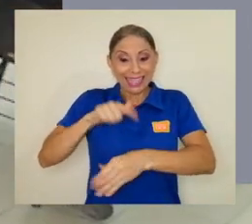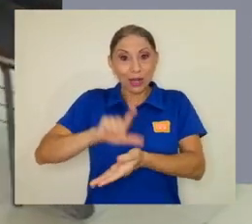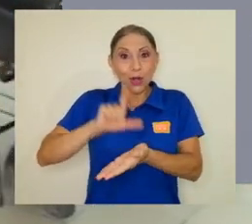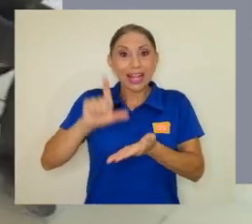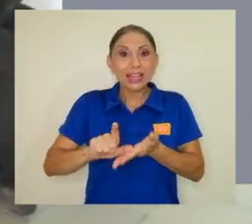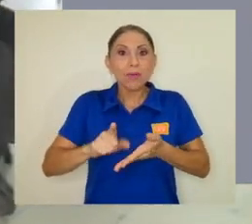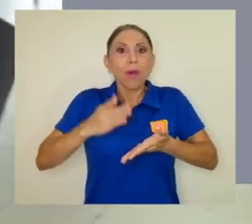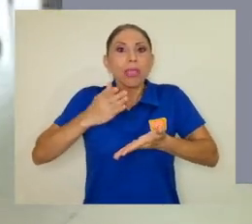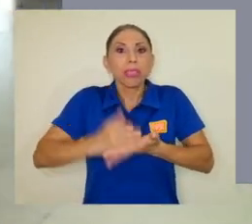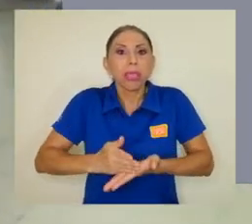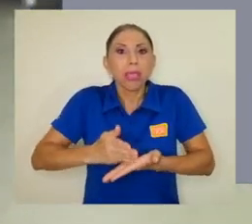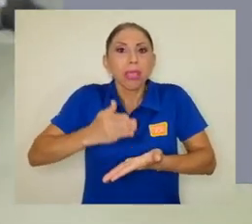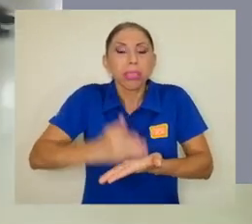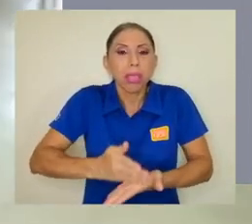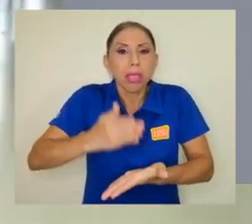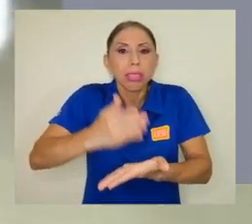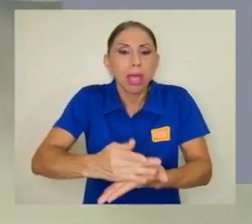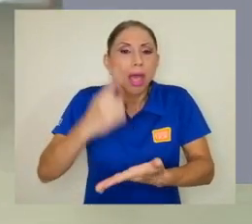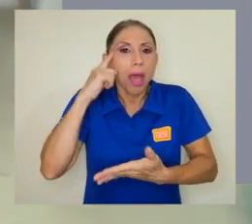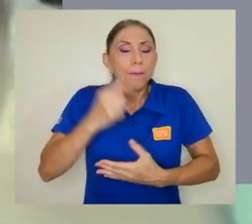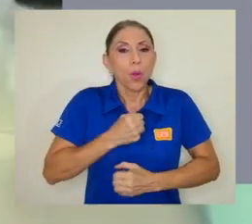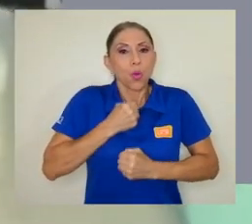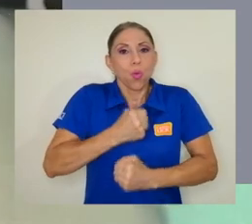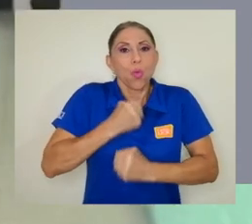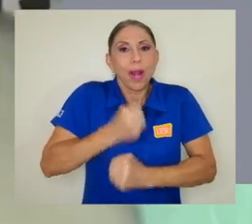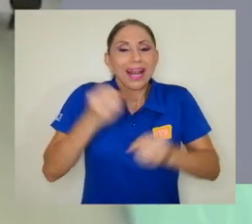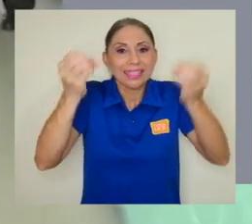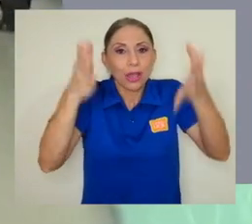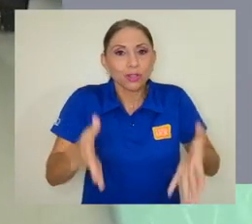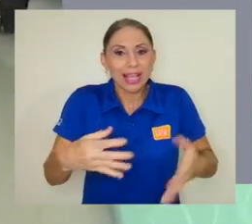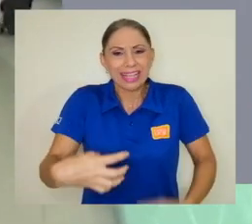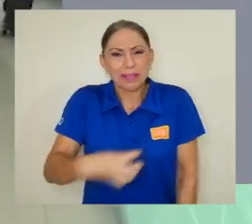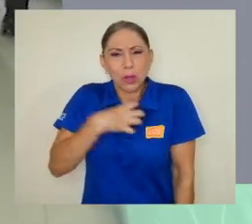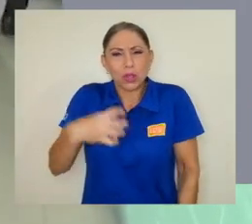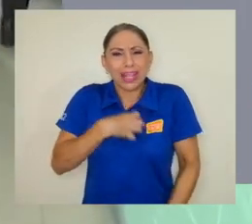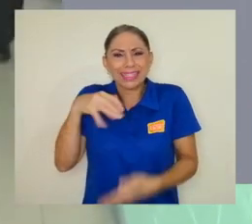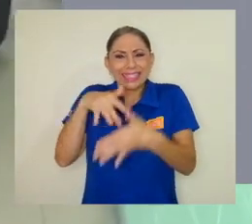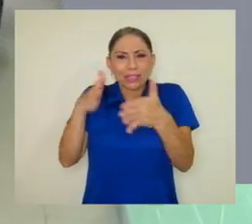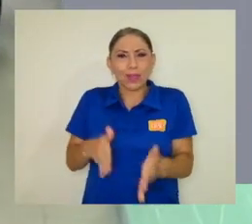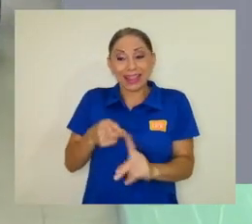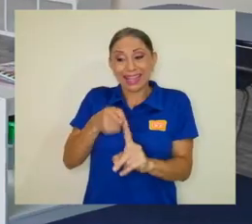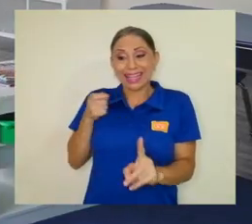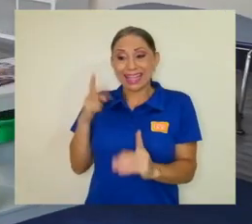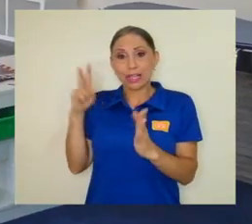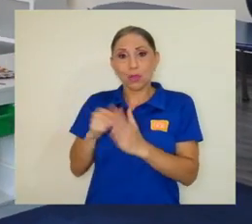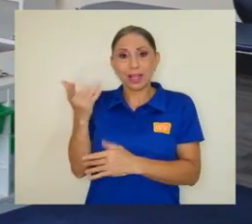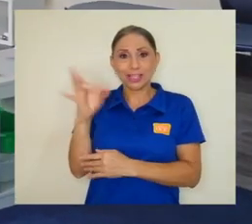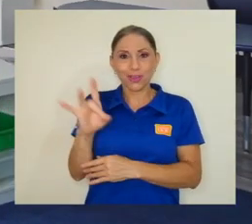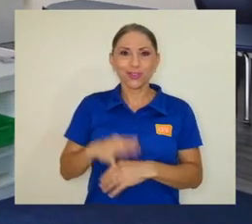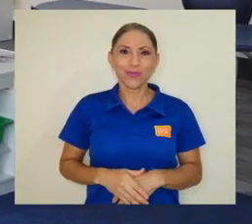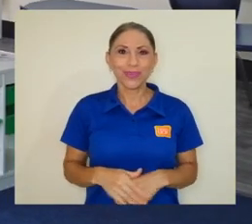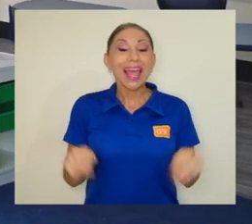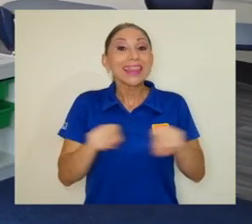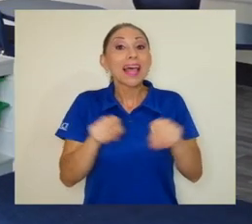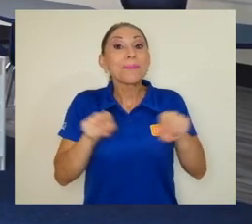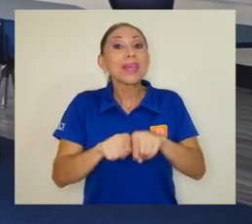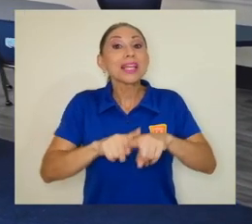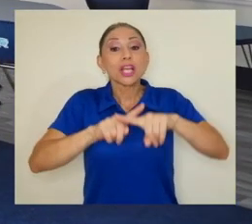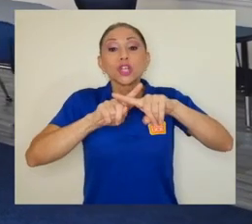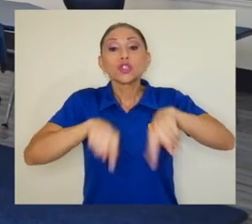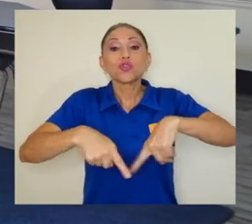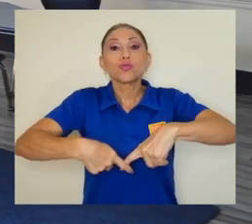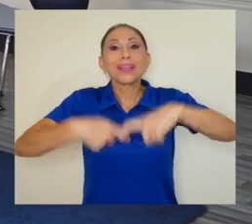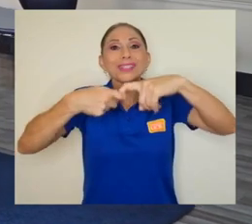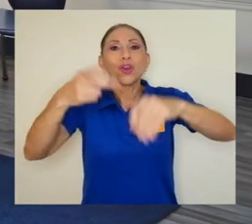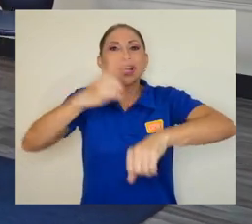ciclo lectivo por huelgas de docentes y protestas estudiantiles desde el 2018. La suspensión nacional de elecciones